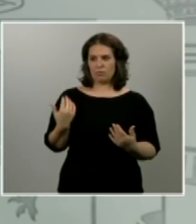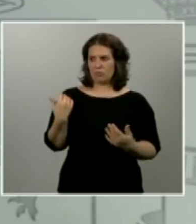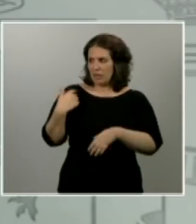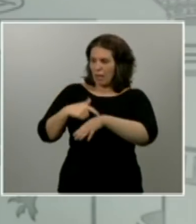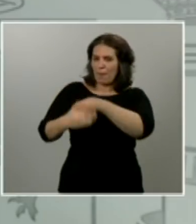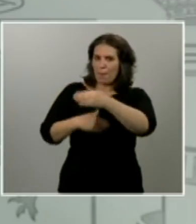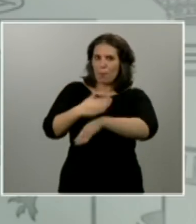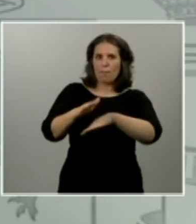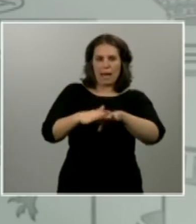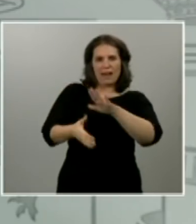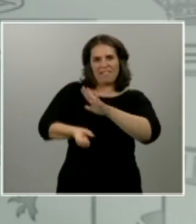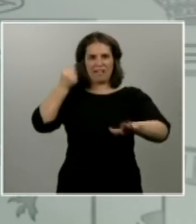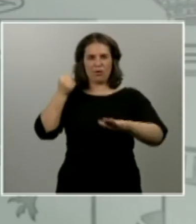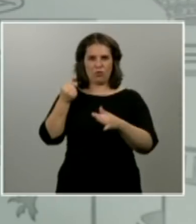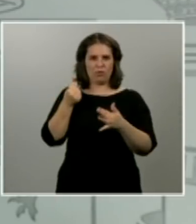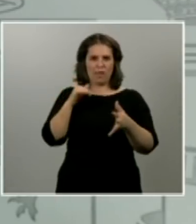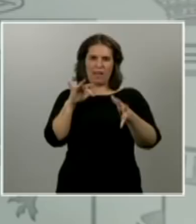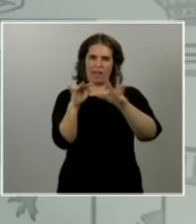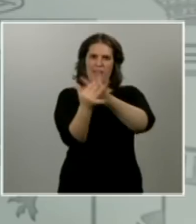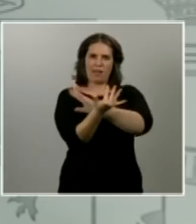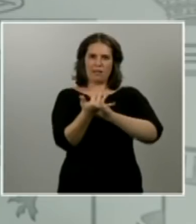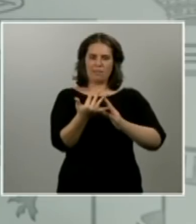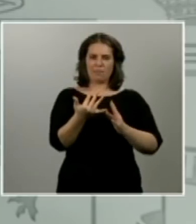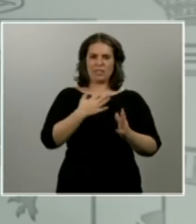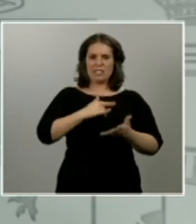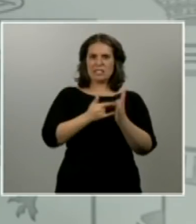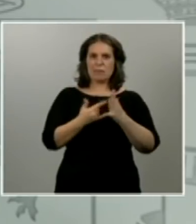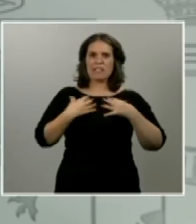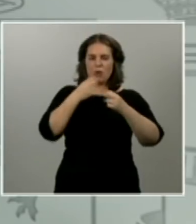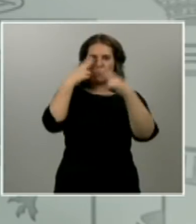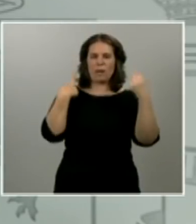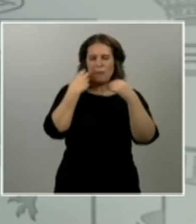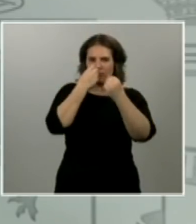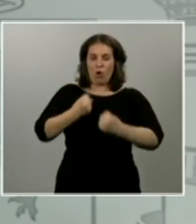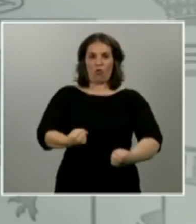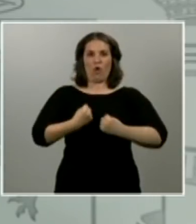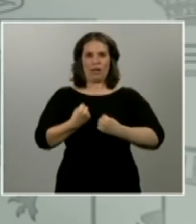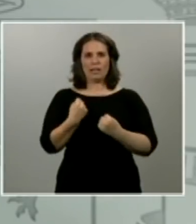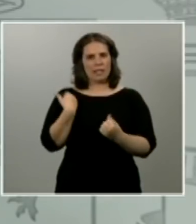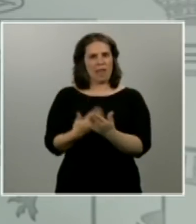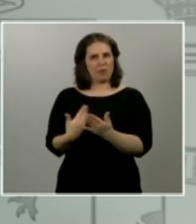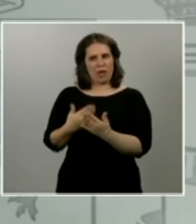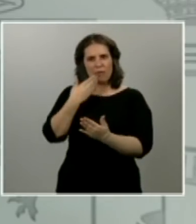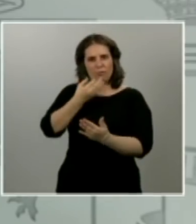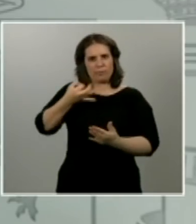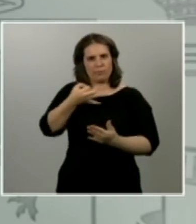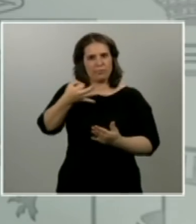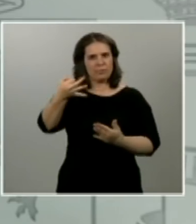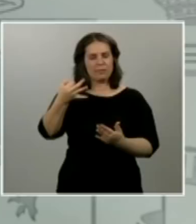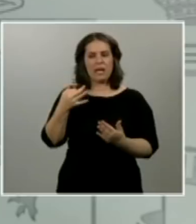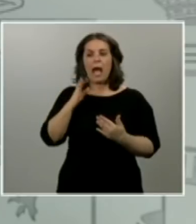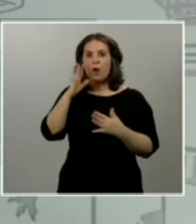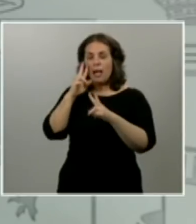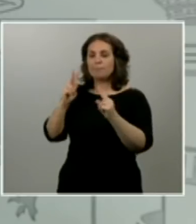de la enfermedad y reforzar nuestro sistema de salud pública. Necesitamos mantener esas medidas dos semanas más. La